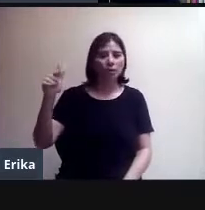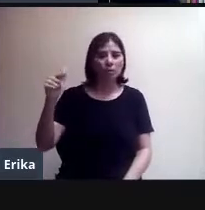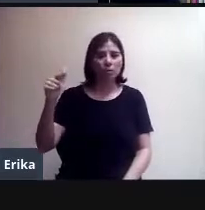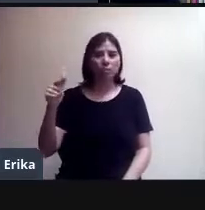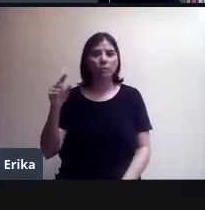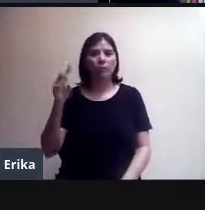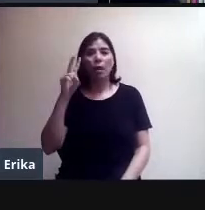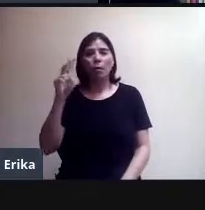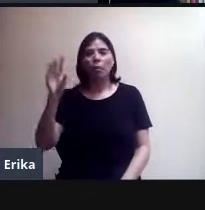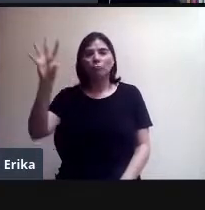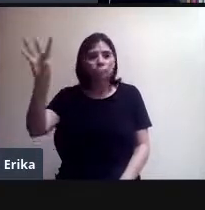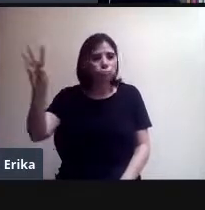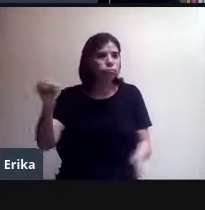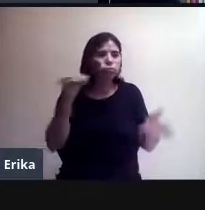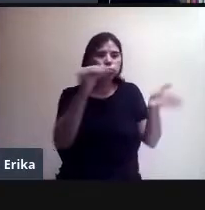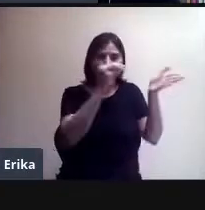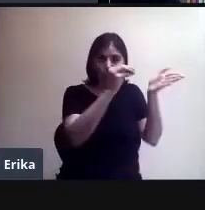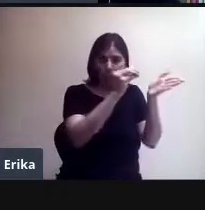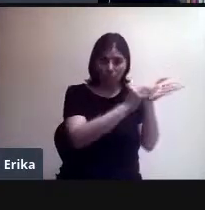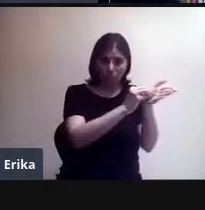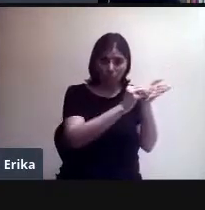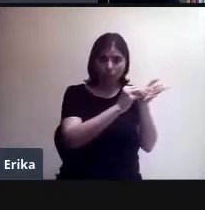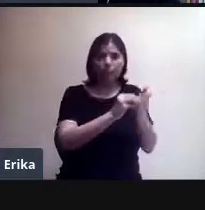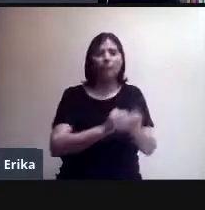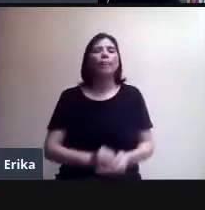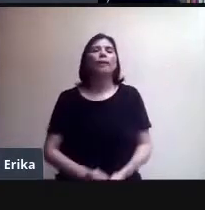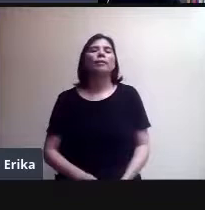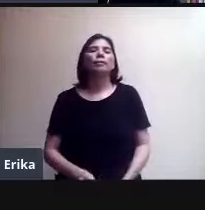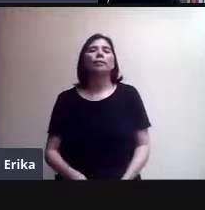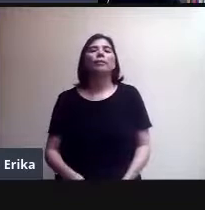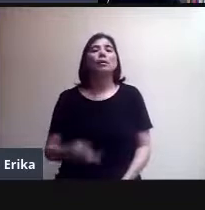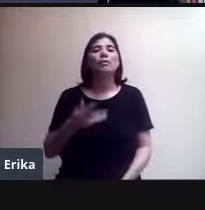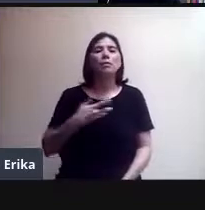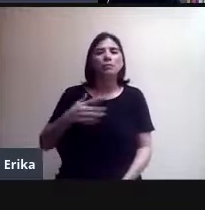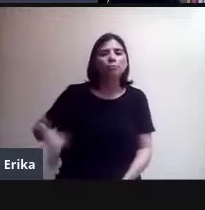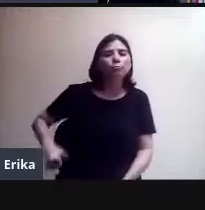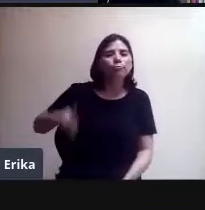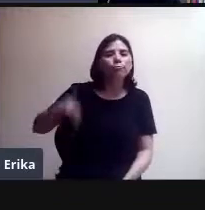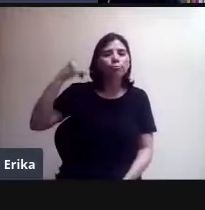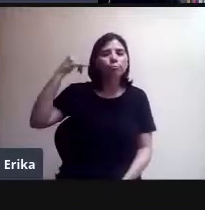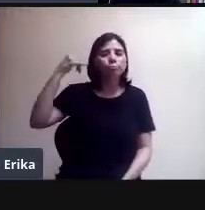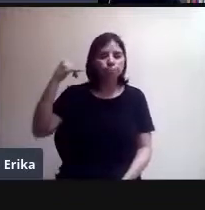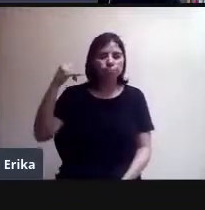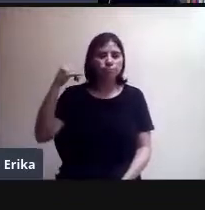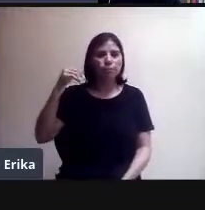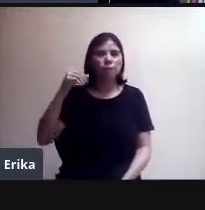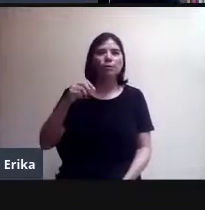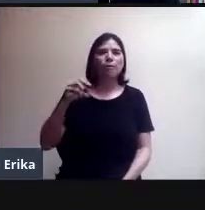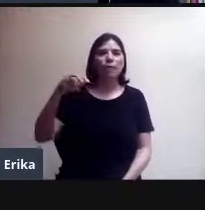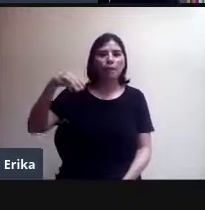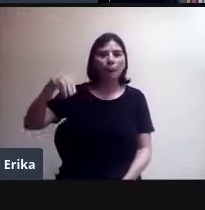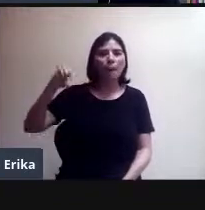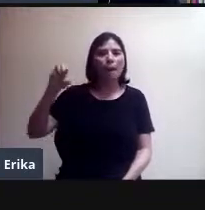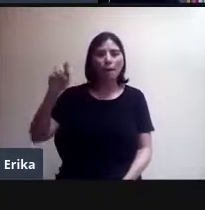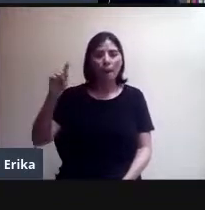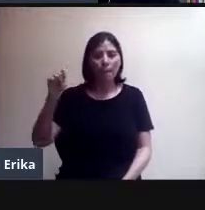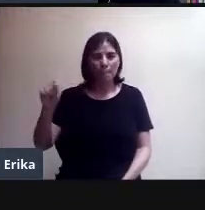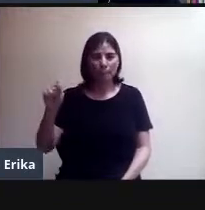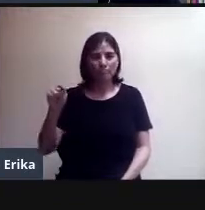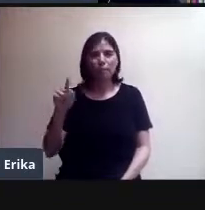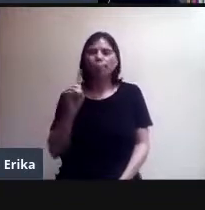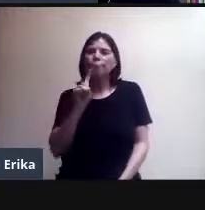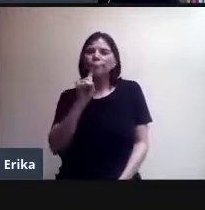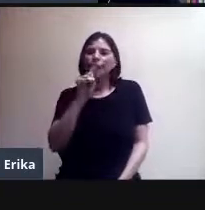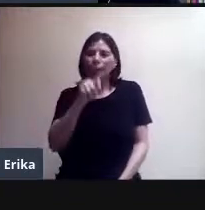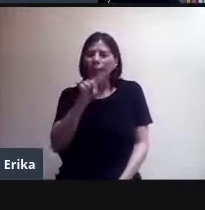si tiene descargada la aplicación de Meet en su celular, le da clic a Meet, pega el código que